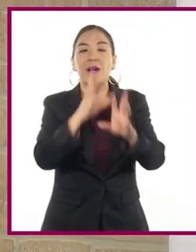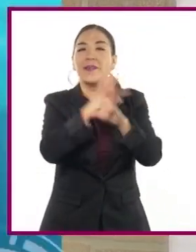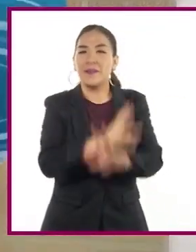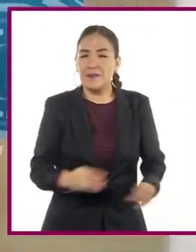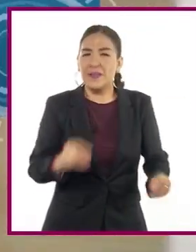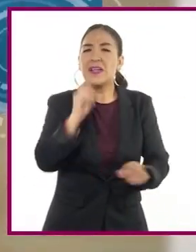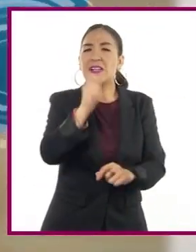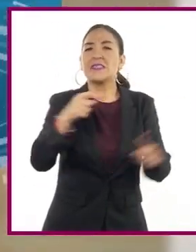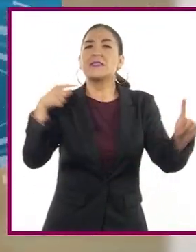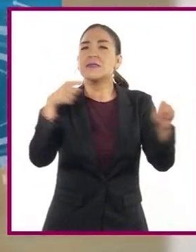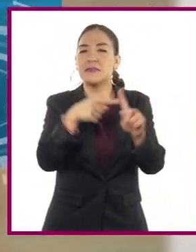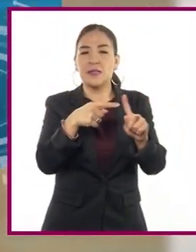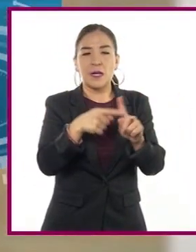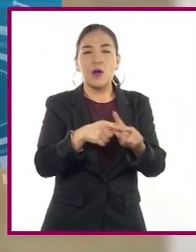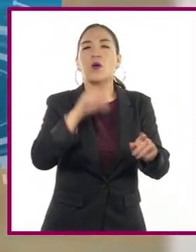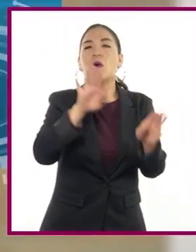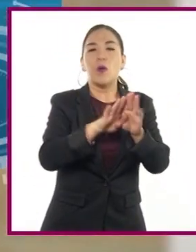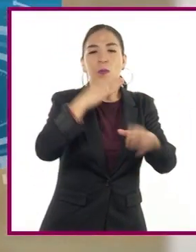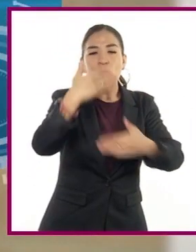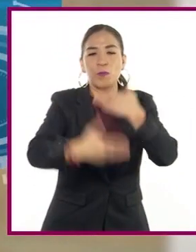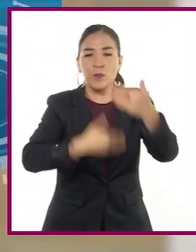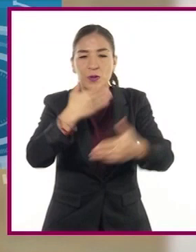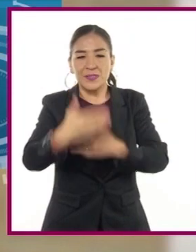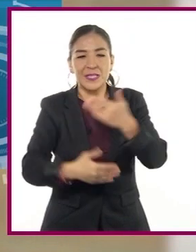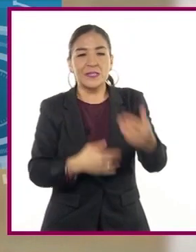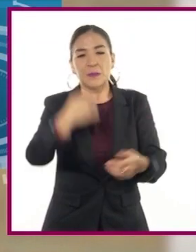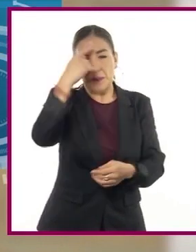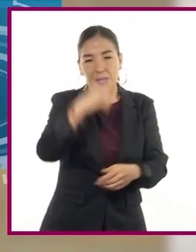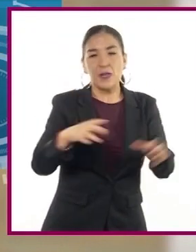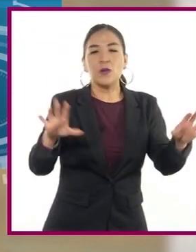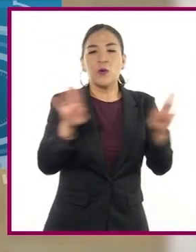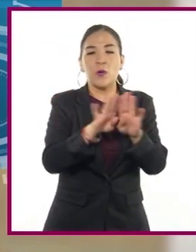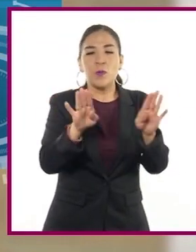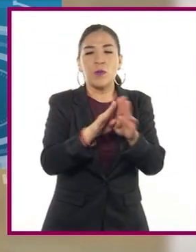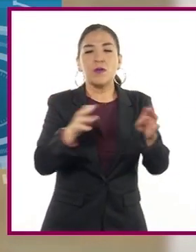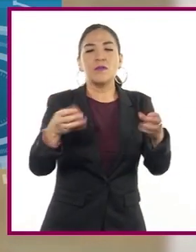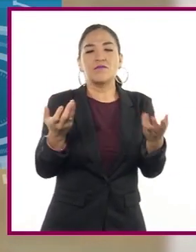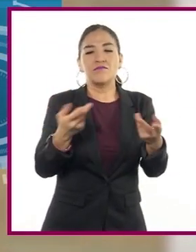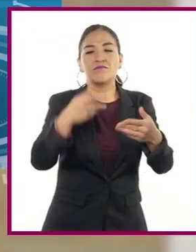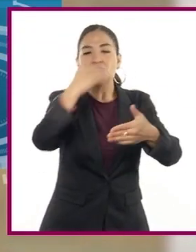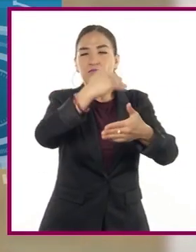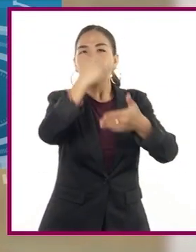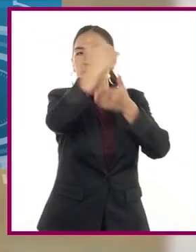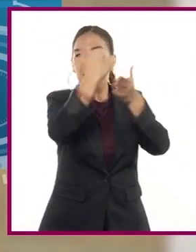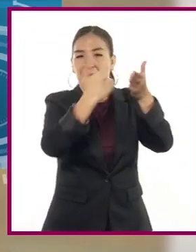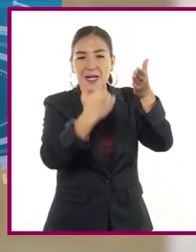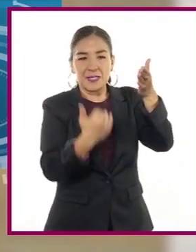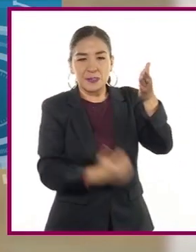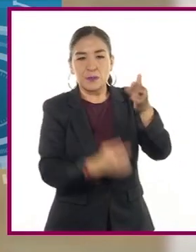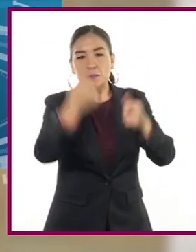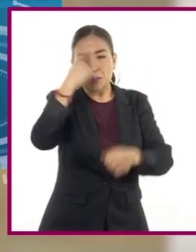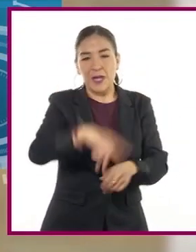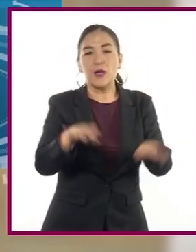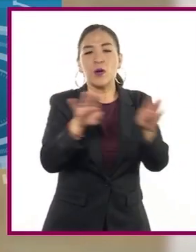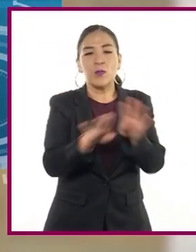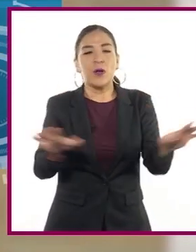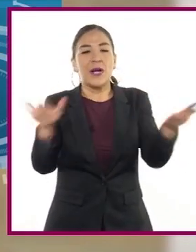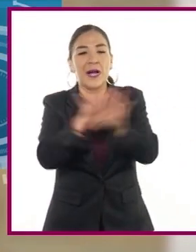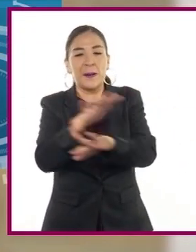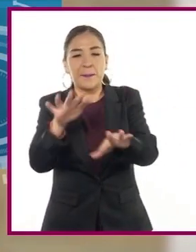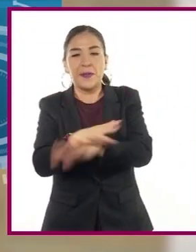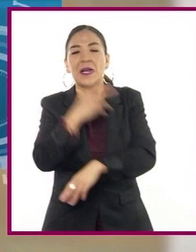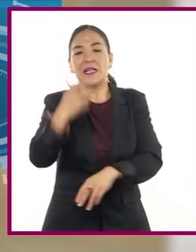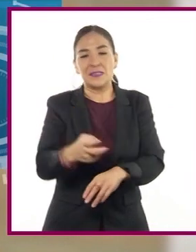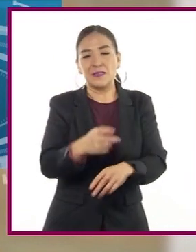podemos entenderlo como un proceso que organiza una serie de pasos con la intención de crear o modificar un